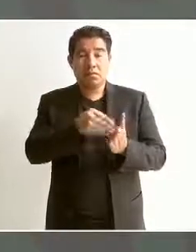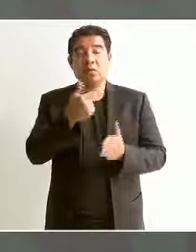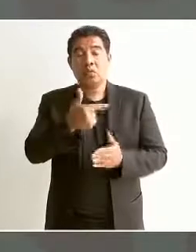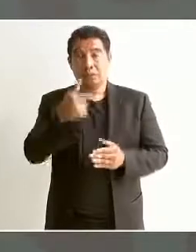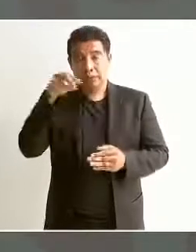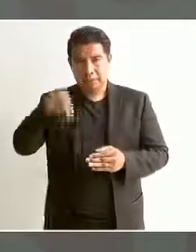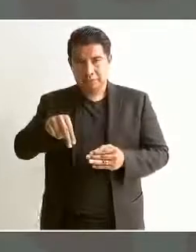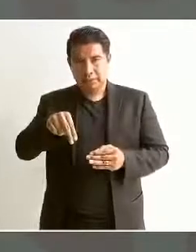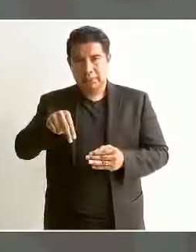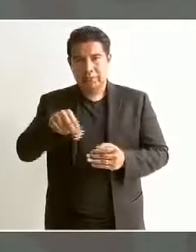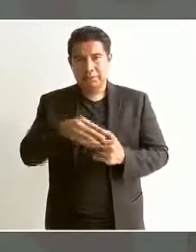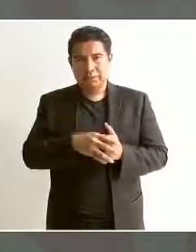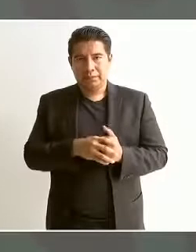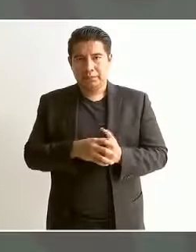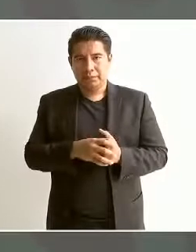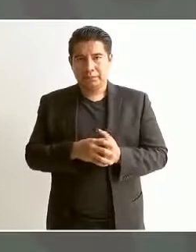Nacional